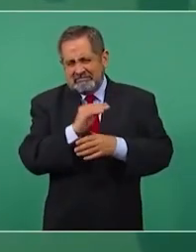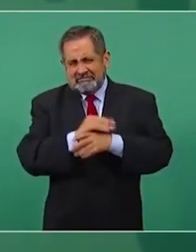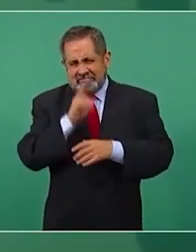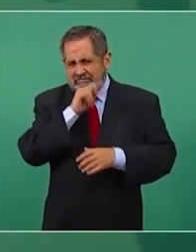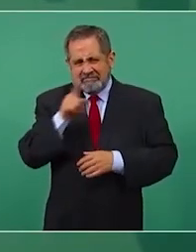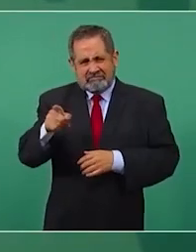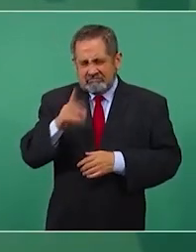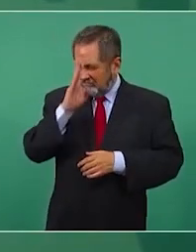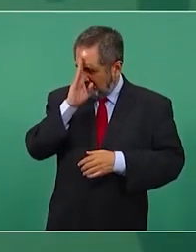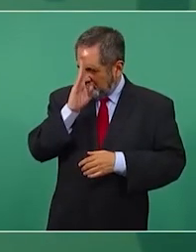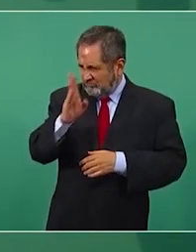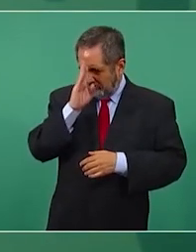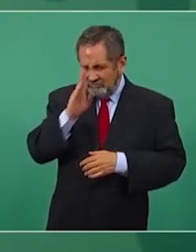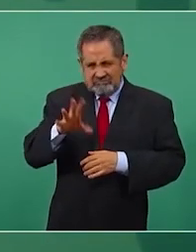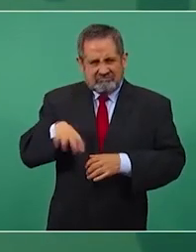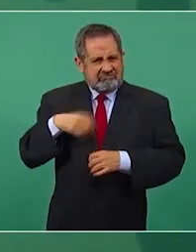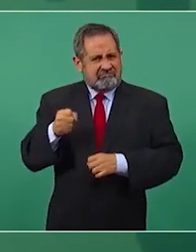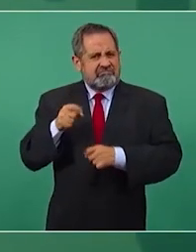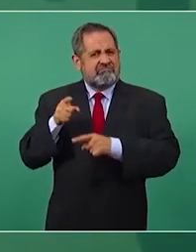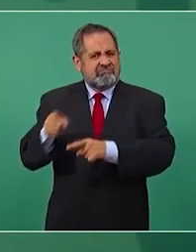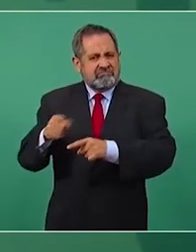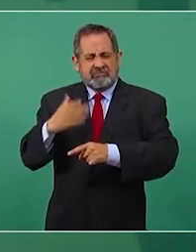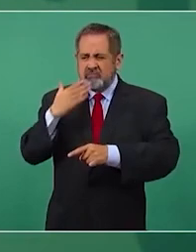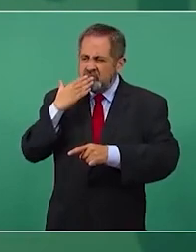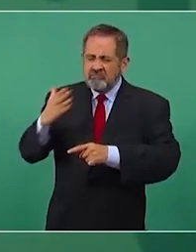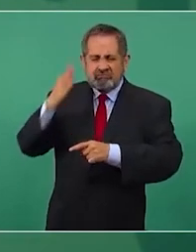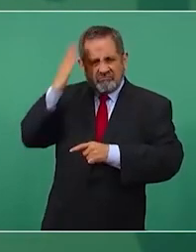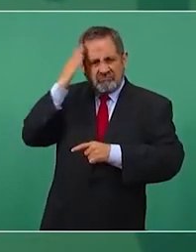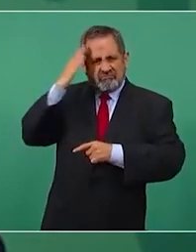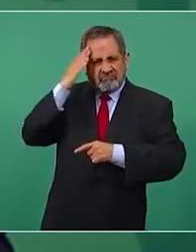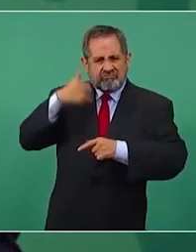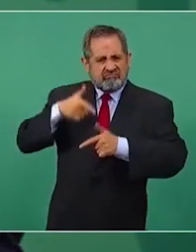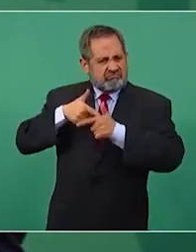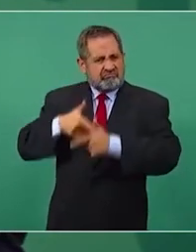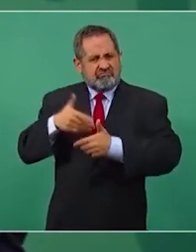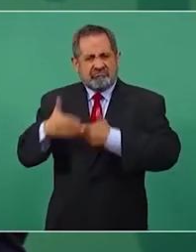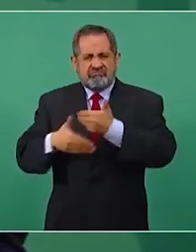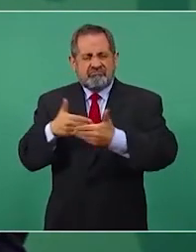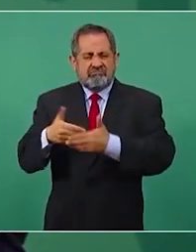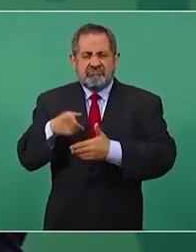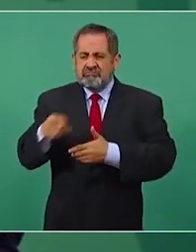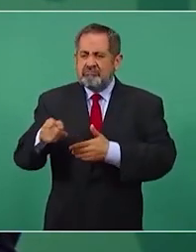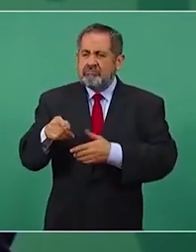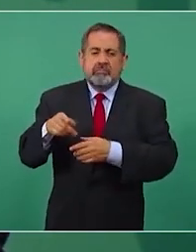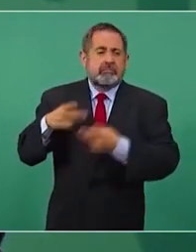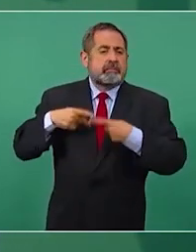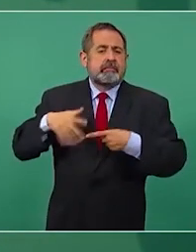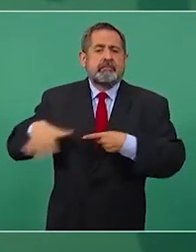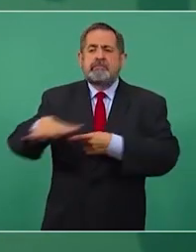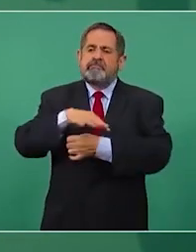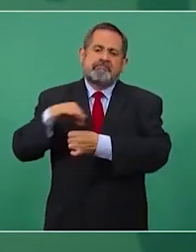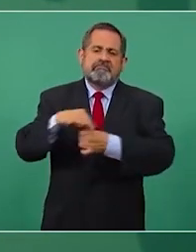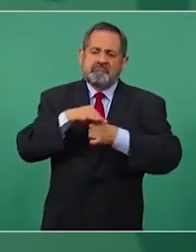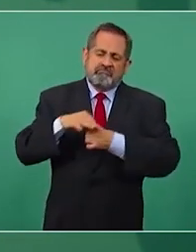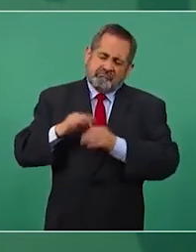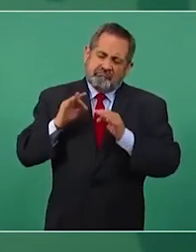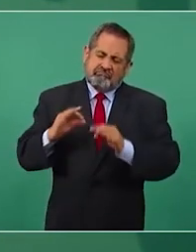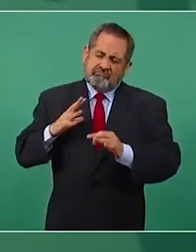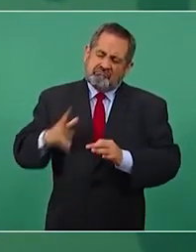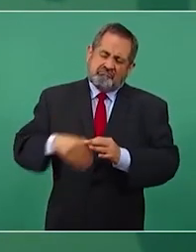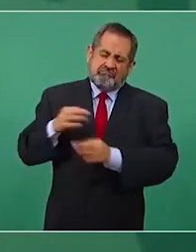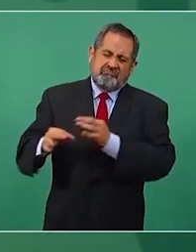Tú eres un dirigente surgido del pueblo con mucho orgullo.